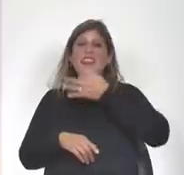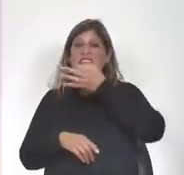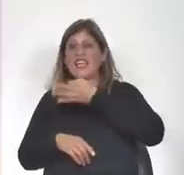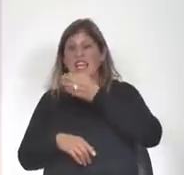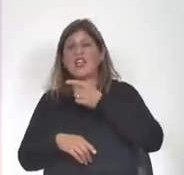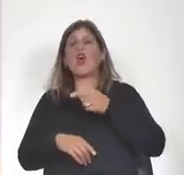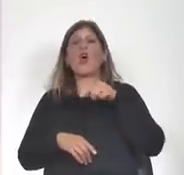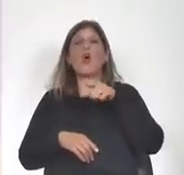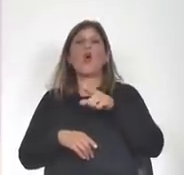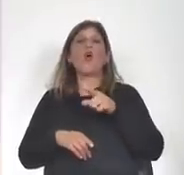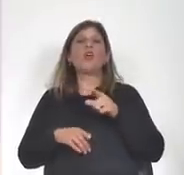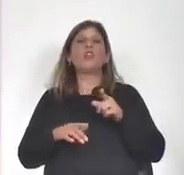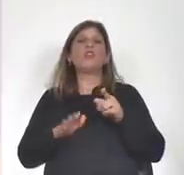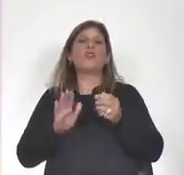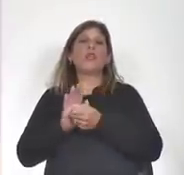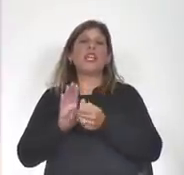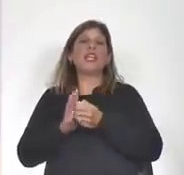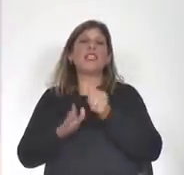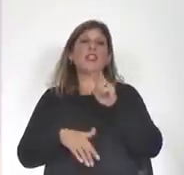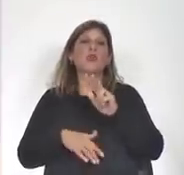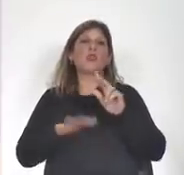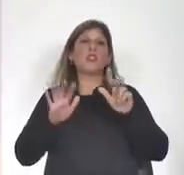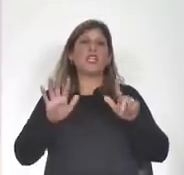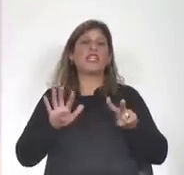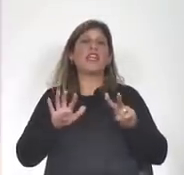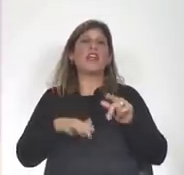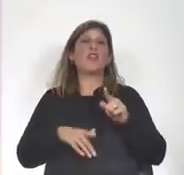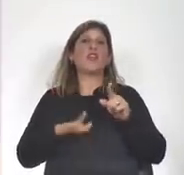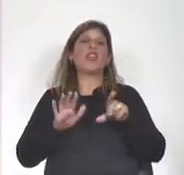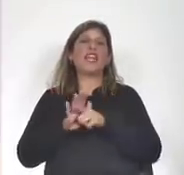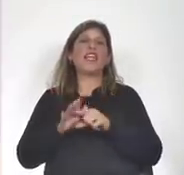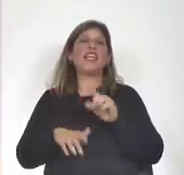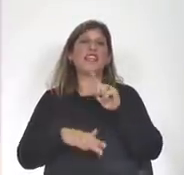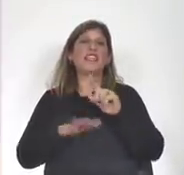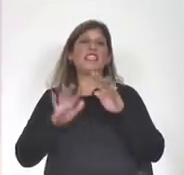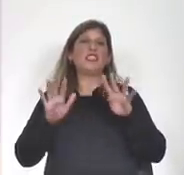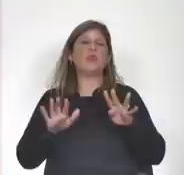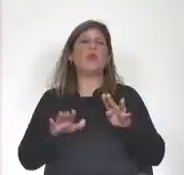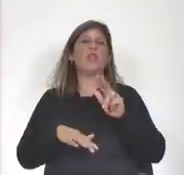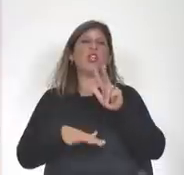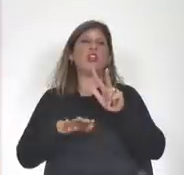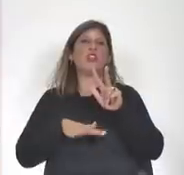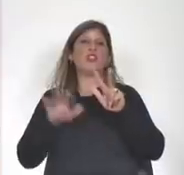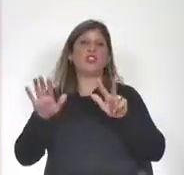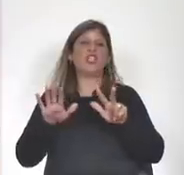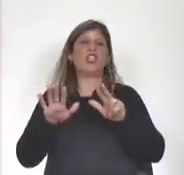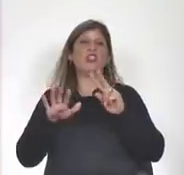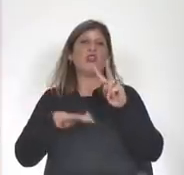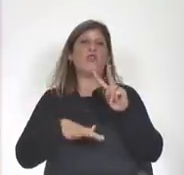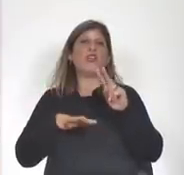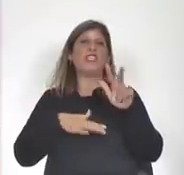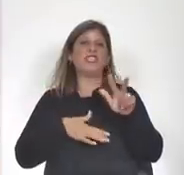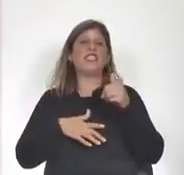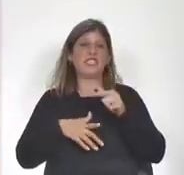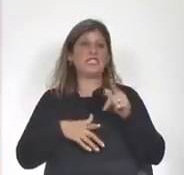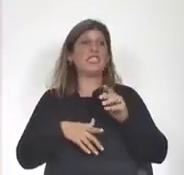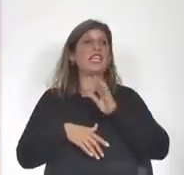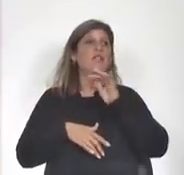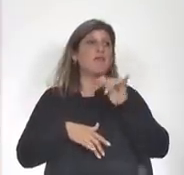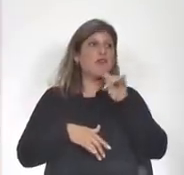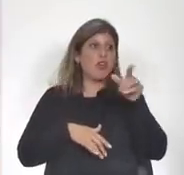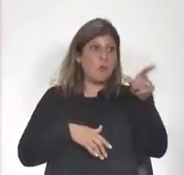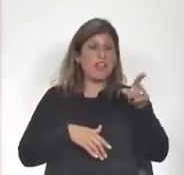32 de la ley que referimos hace un rato la 19.823 informando sobre este tema al presidente de la república